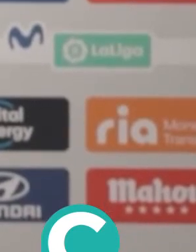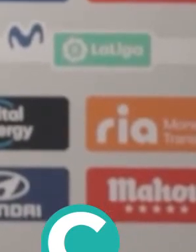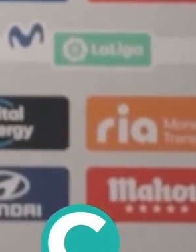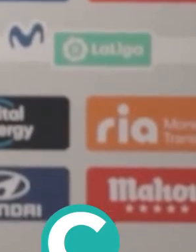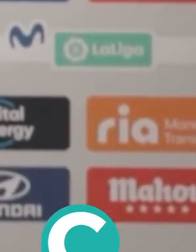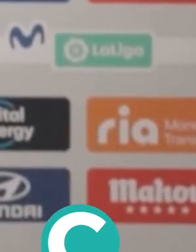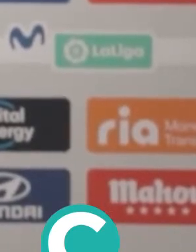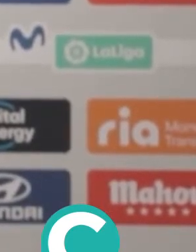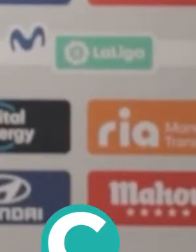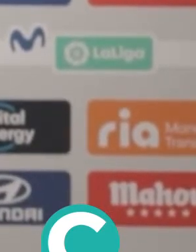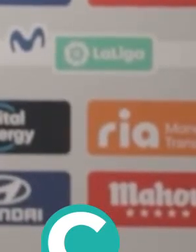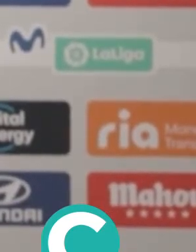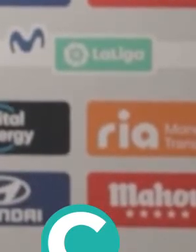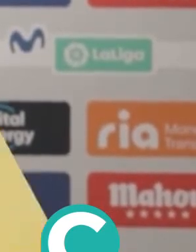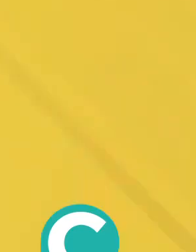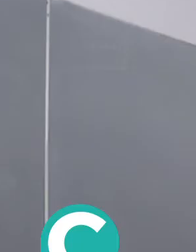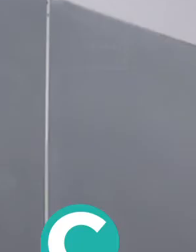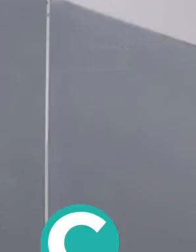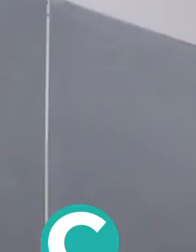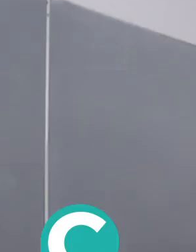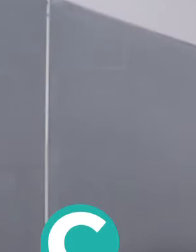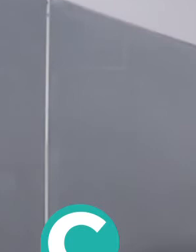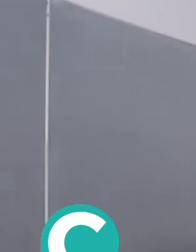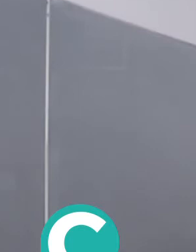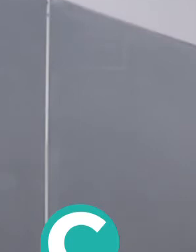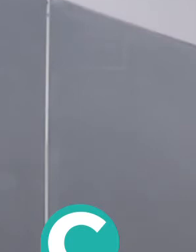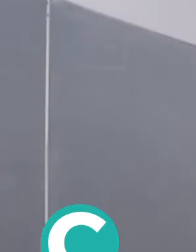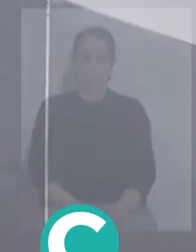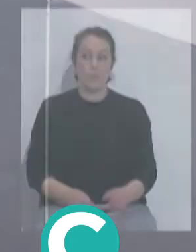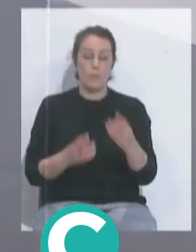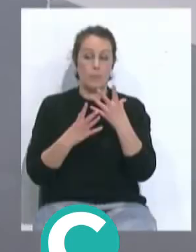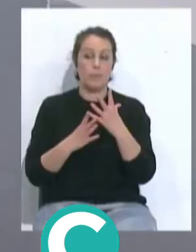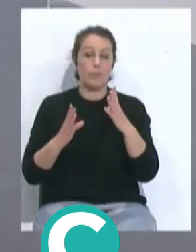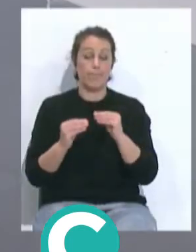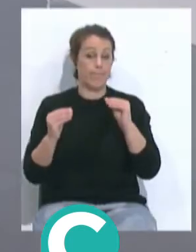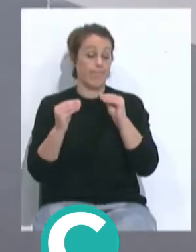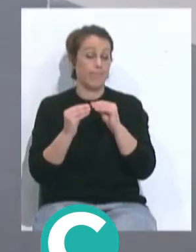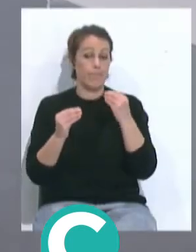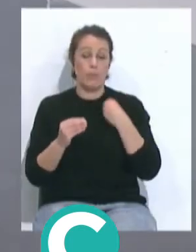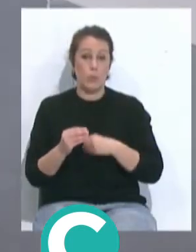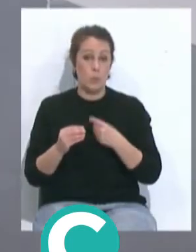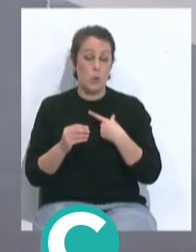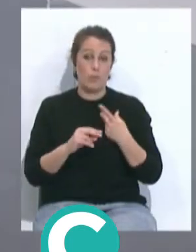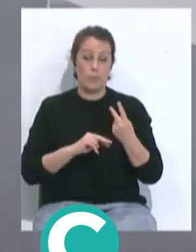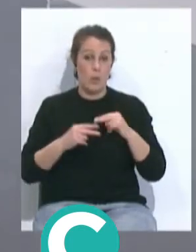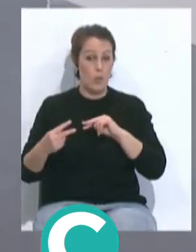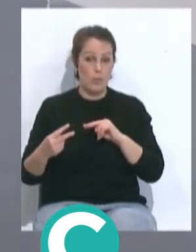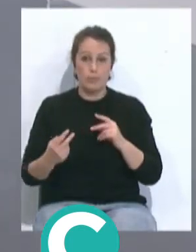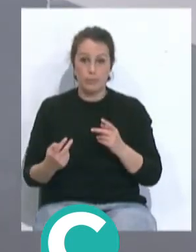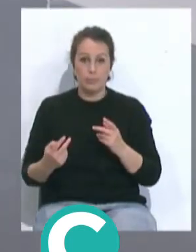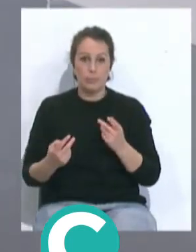ganancias con buen fútbol y con manera el Cádiz juega. Bueno, totalmente de acuerdo con esa traducción.